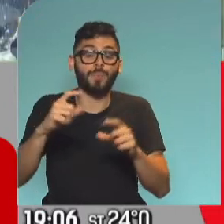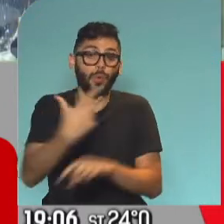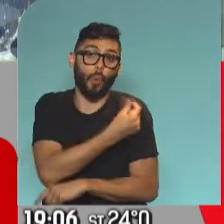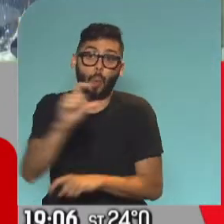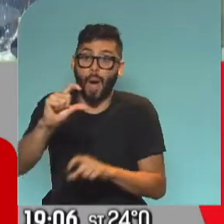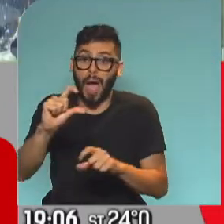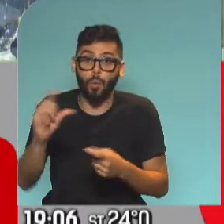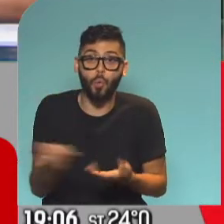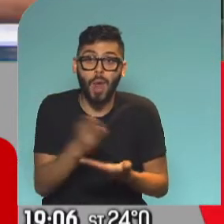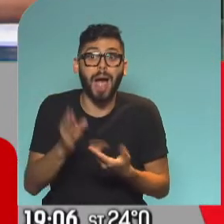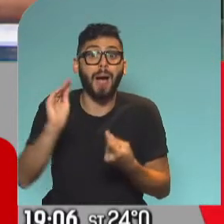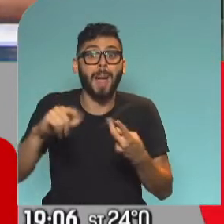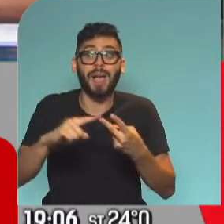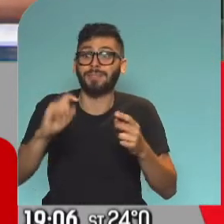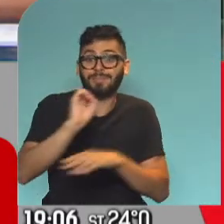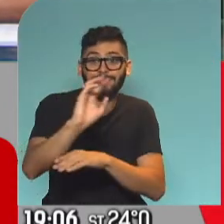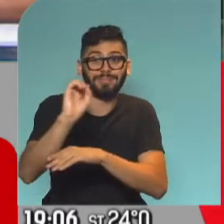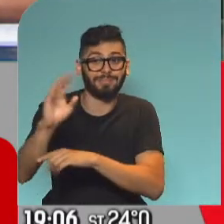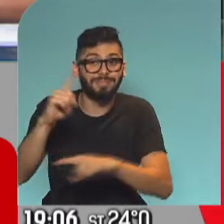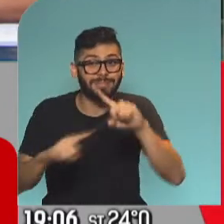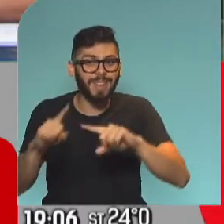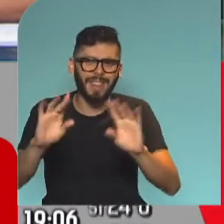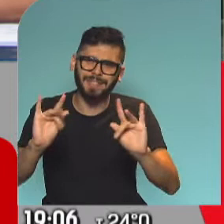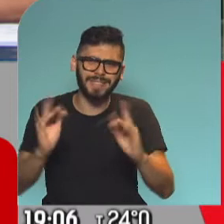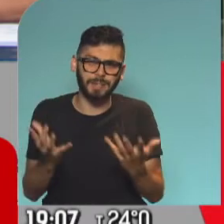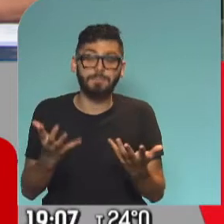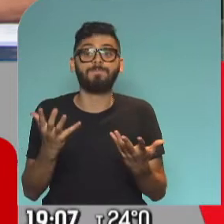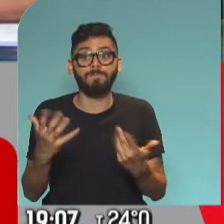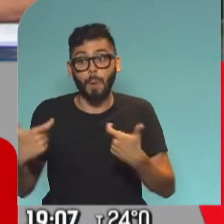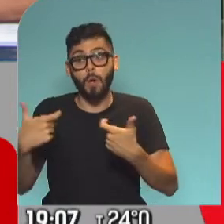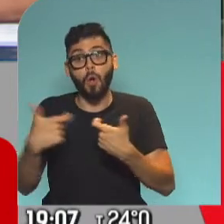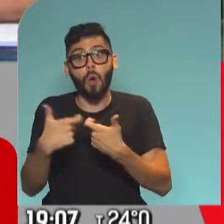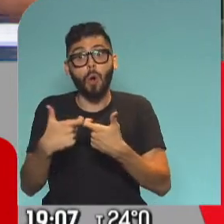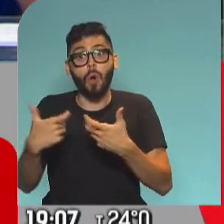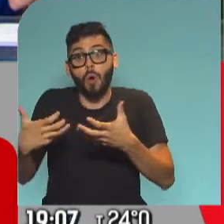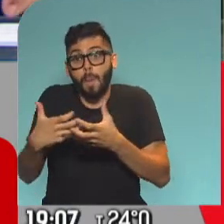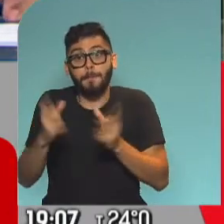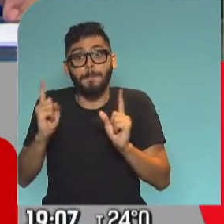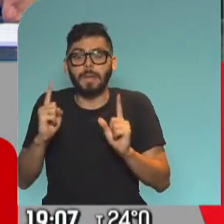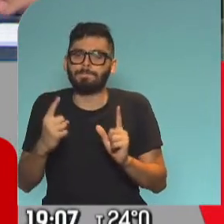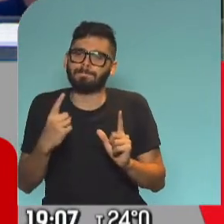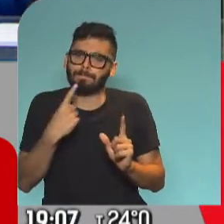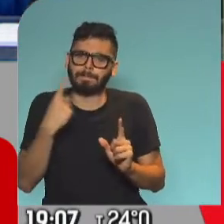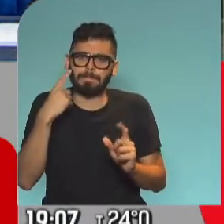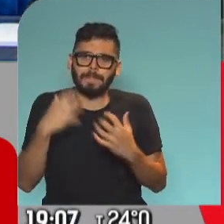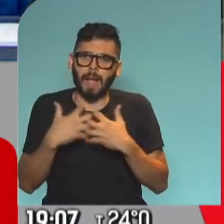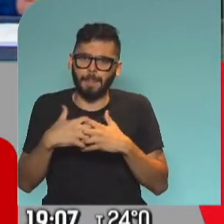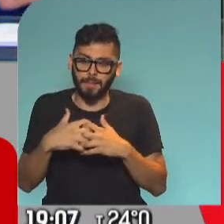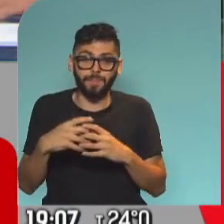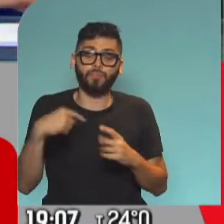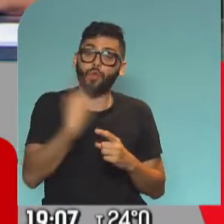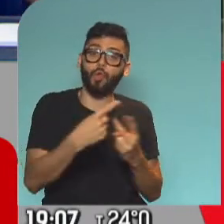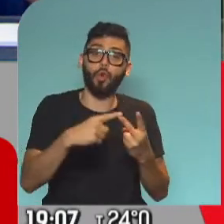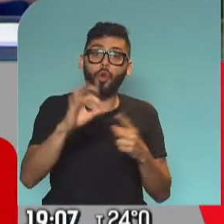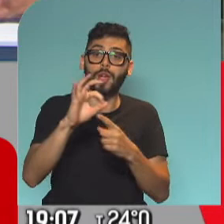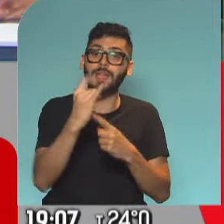claro, se hace muy complicado. Entonces, bueno, ya los gremios están considerando esta situación. Después, por otro lado, lo escuchábamos recién aquí, dos, y